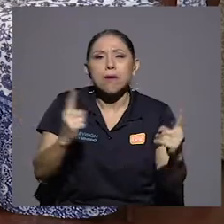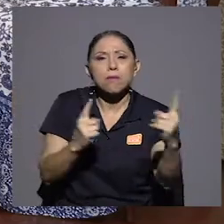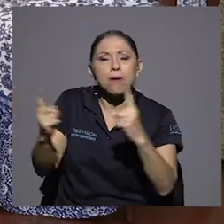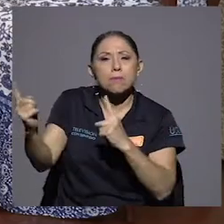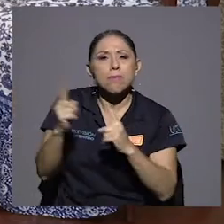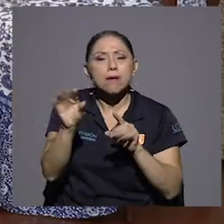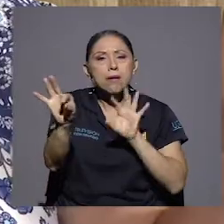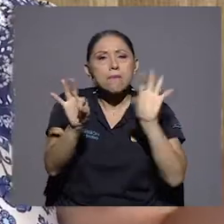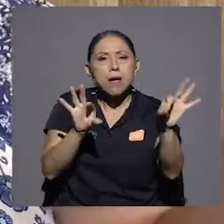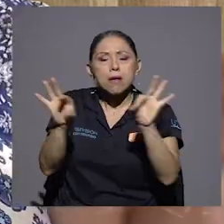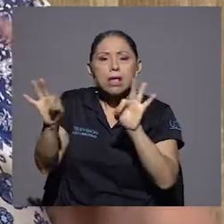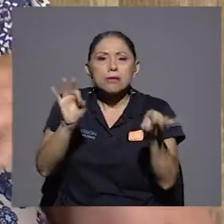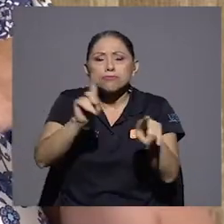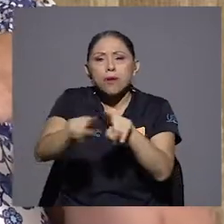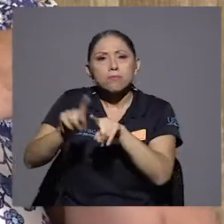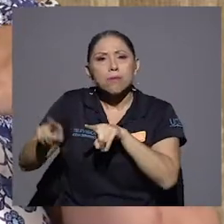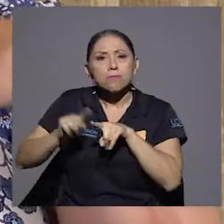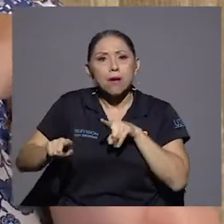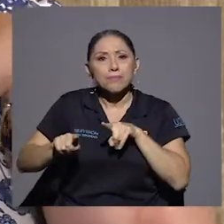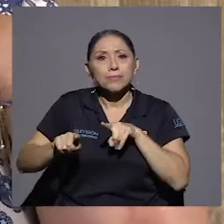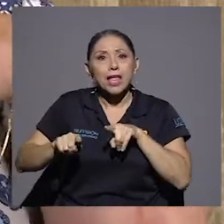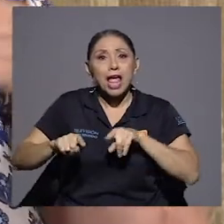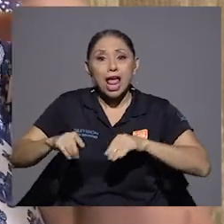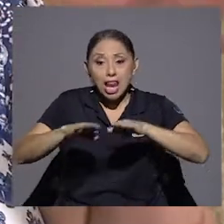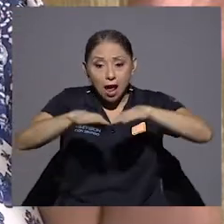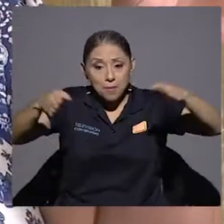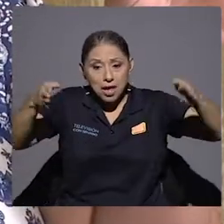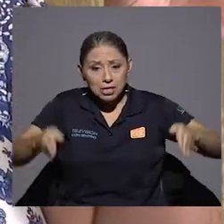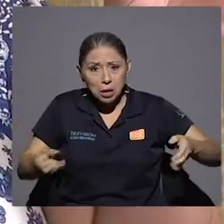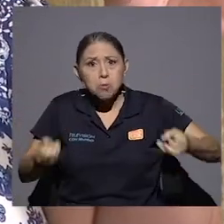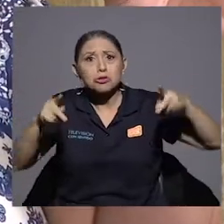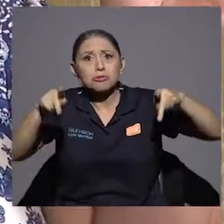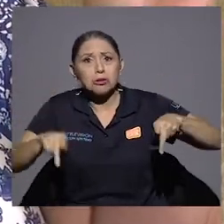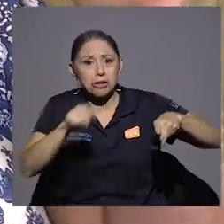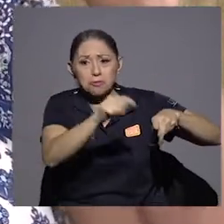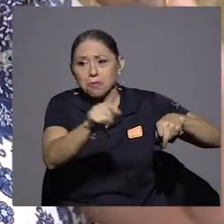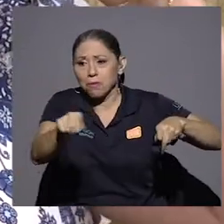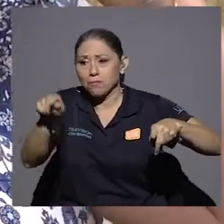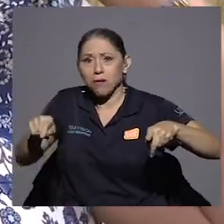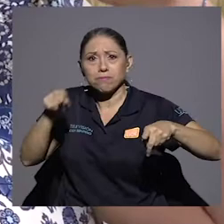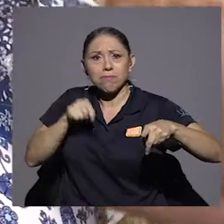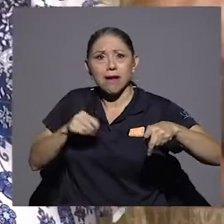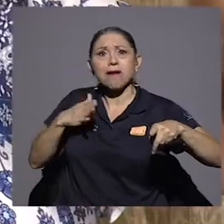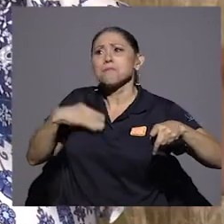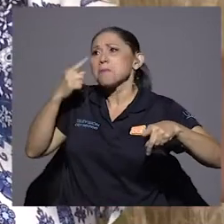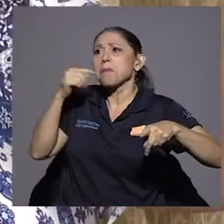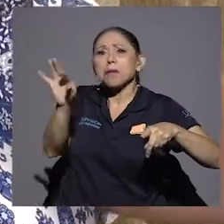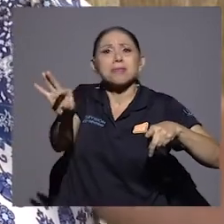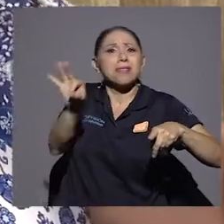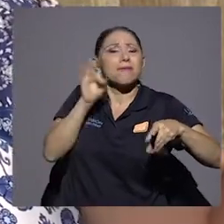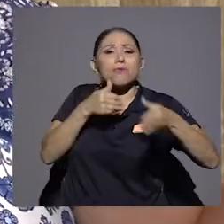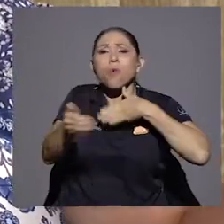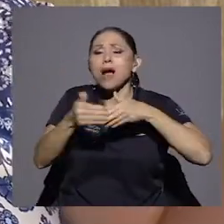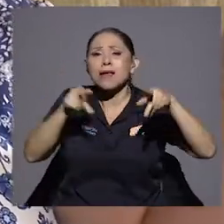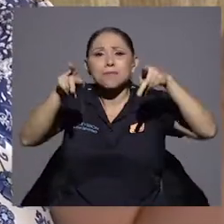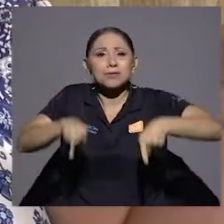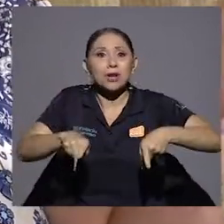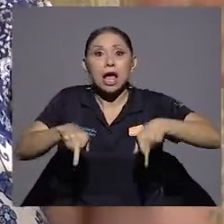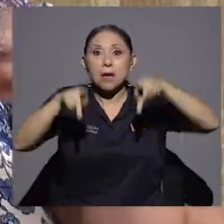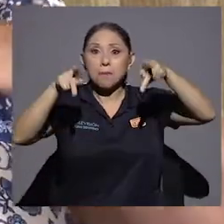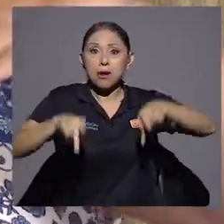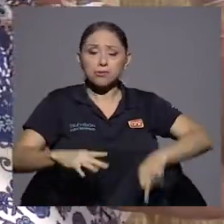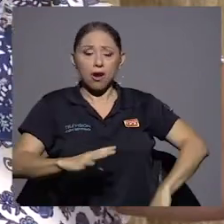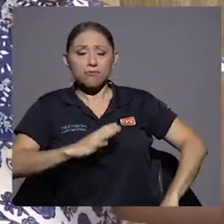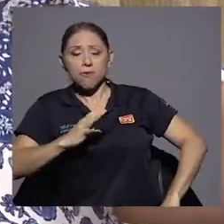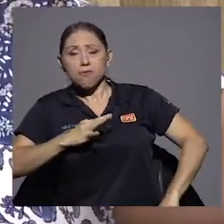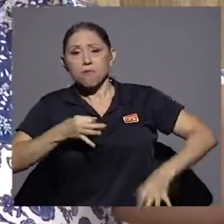De todo tipo. Mi papá sentaba en la mesa a quien fuera. Al que al señor más elegante,